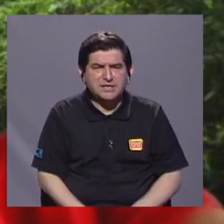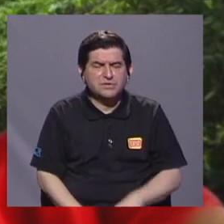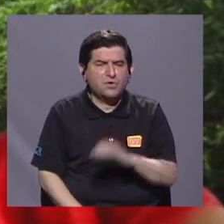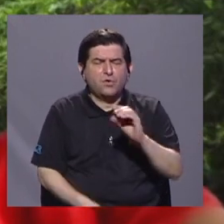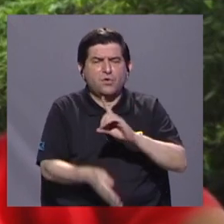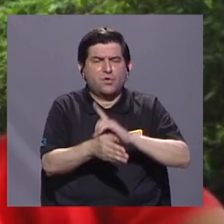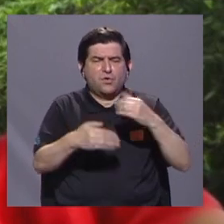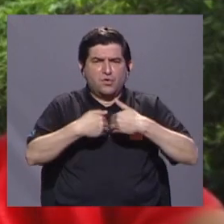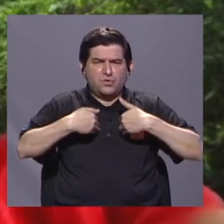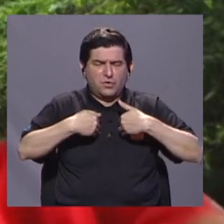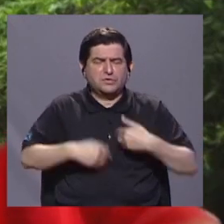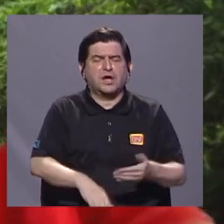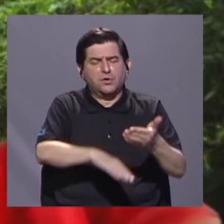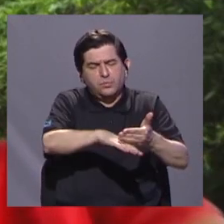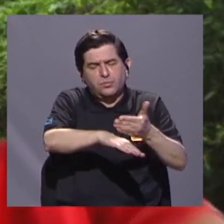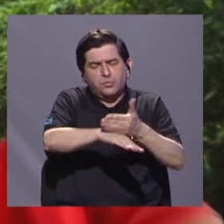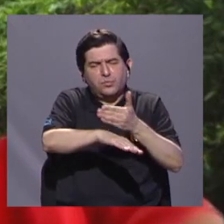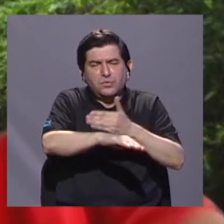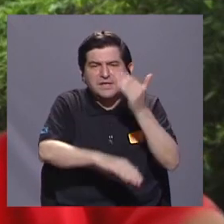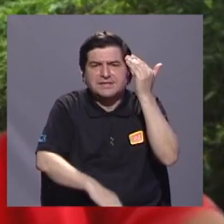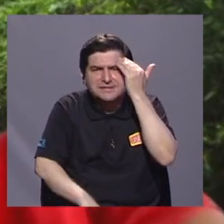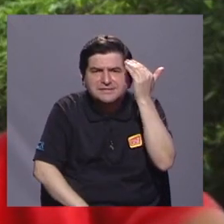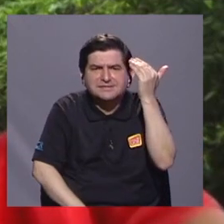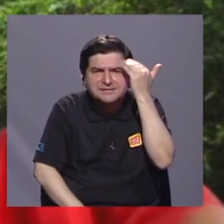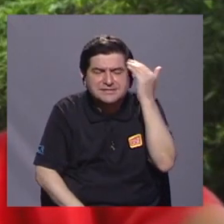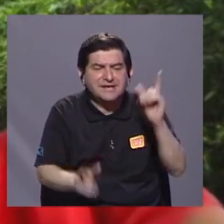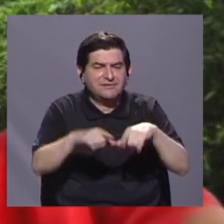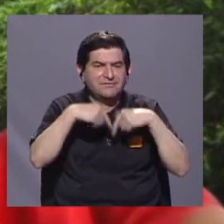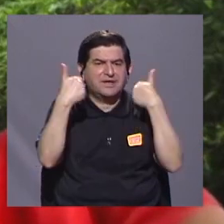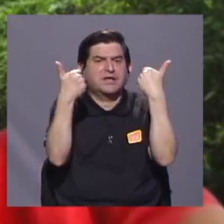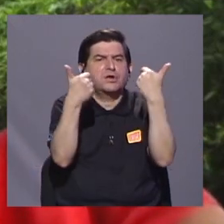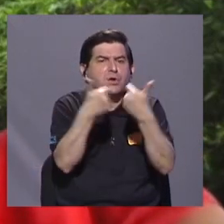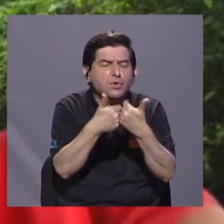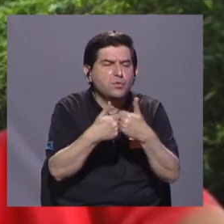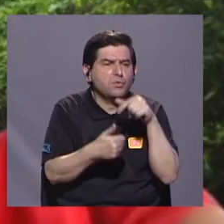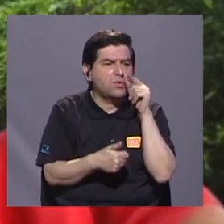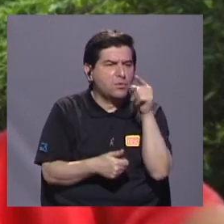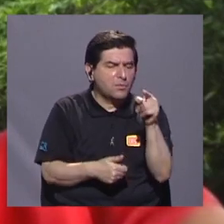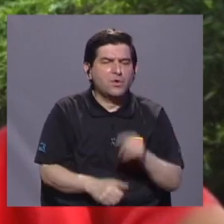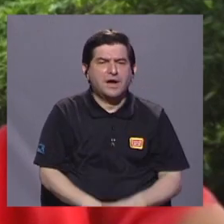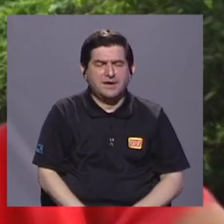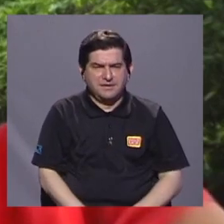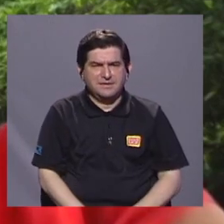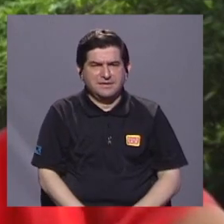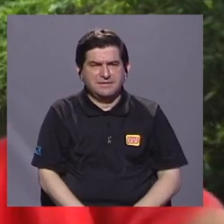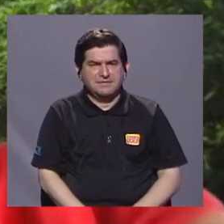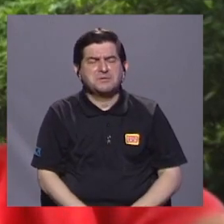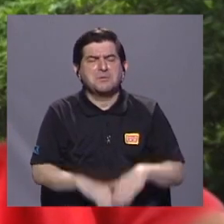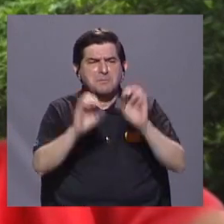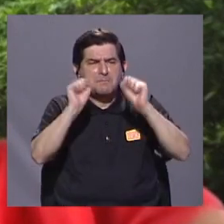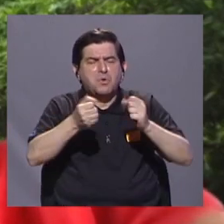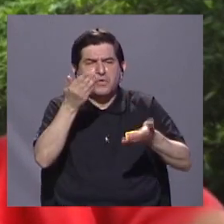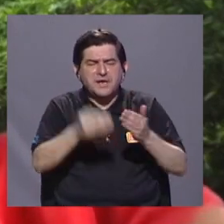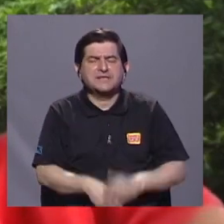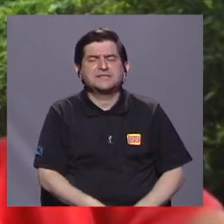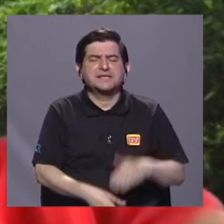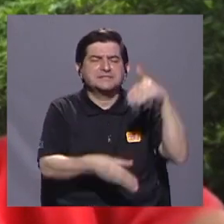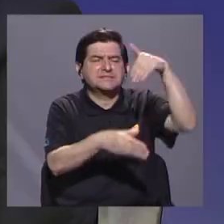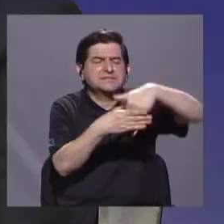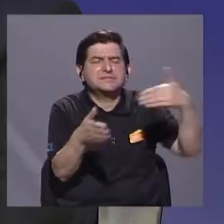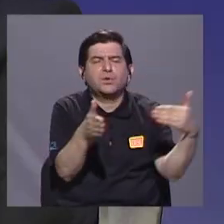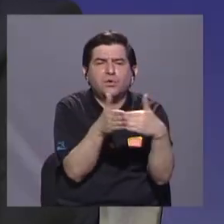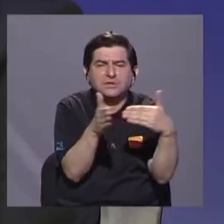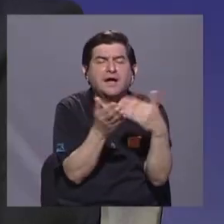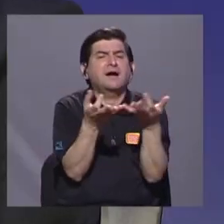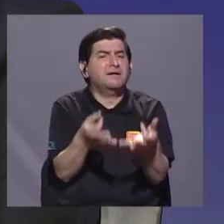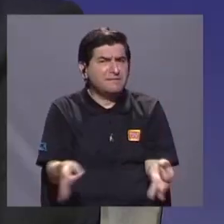veterinaria y podemos y conocemos el grupo en el cual se electrocutó, podemos hacer una posible reintroducción. Eso